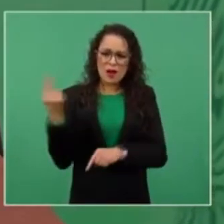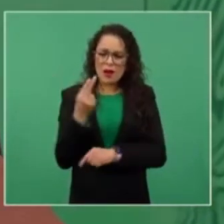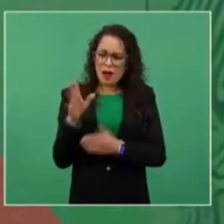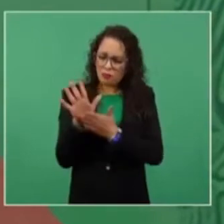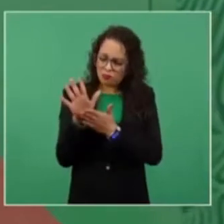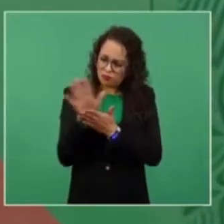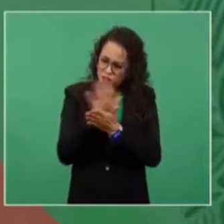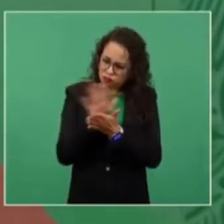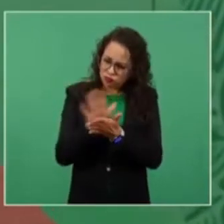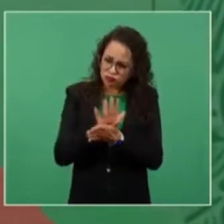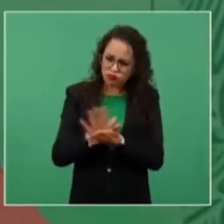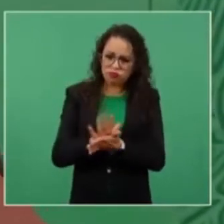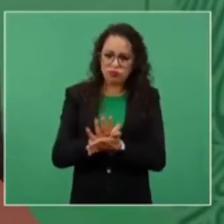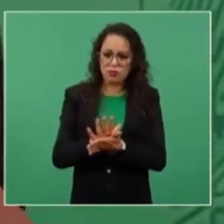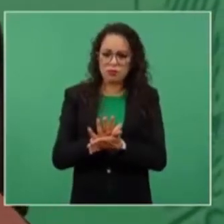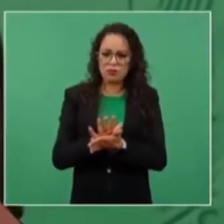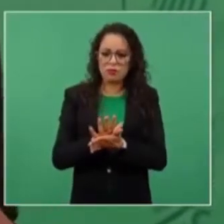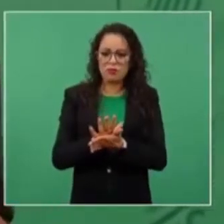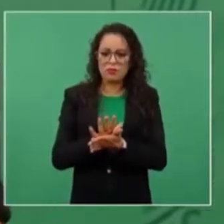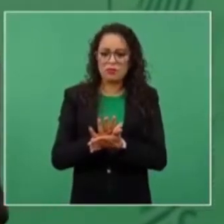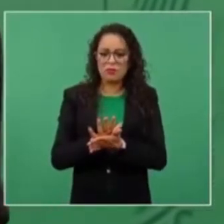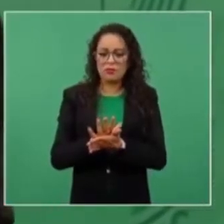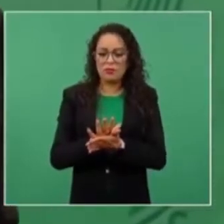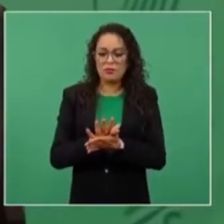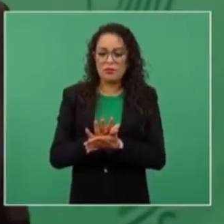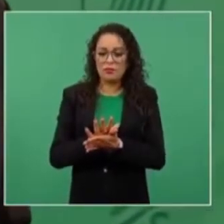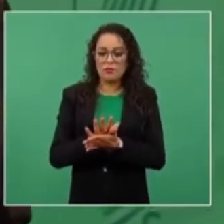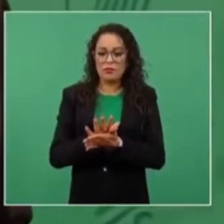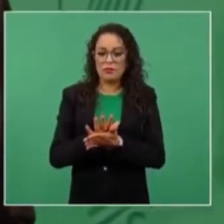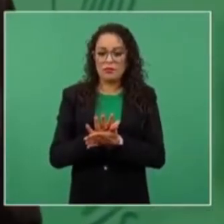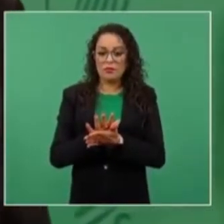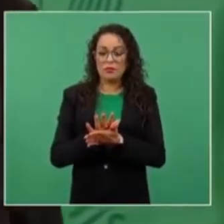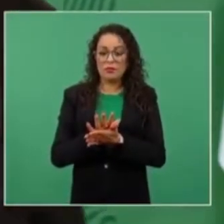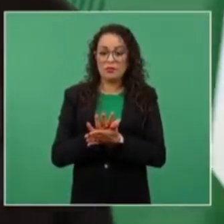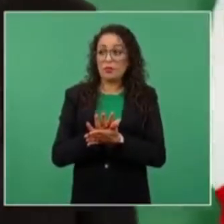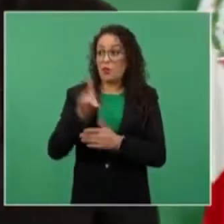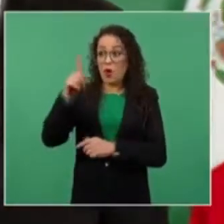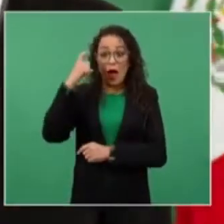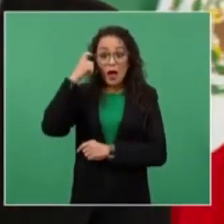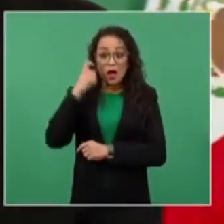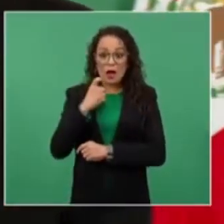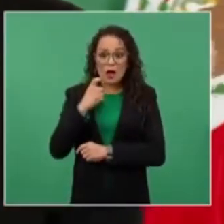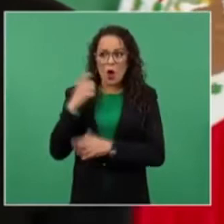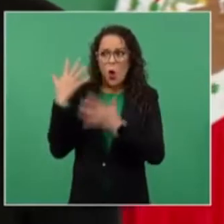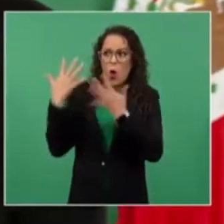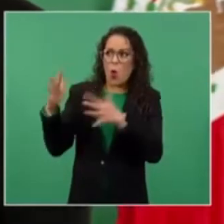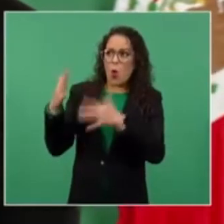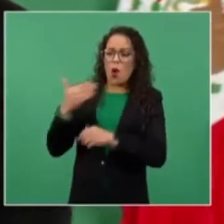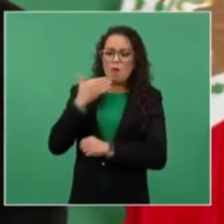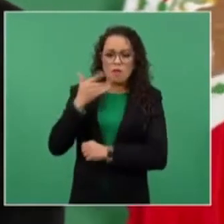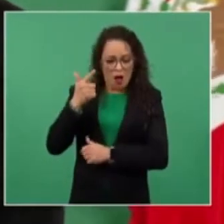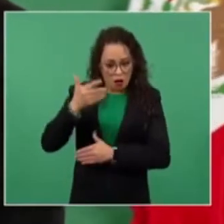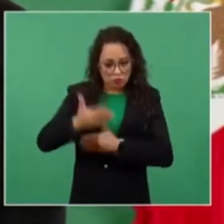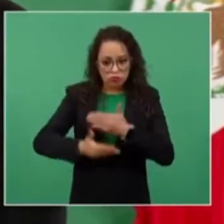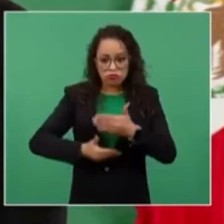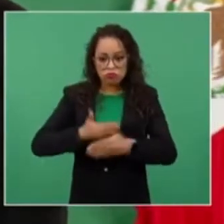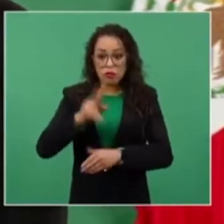Yo celebro que en Guerrero se está avanzando mucho, es uno de los estados más pobres